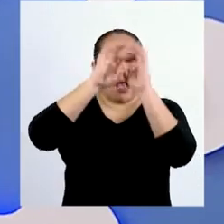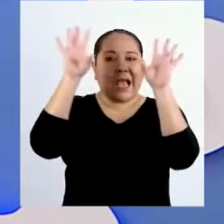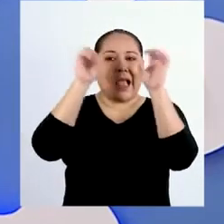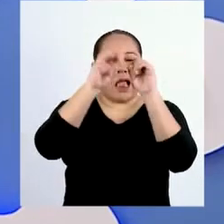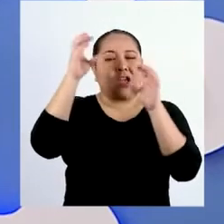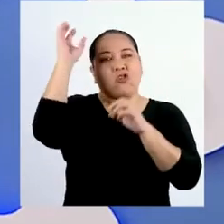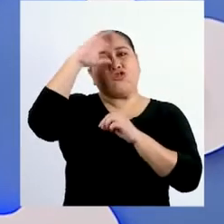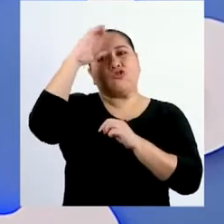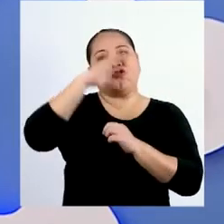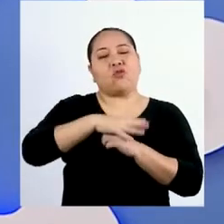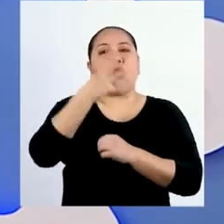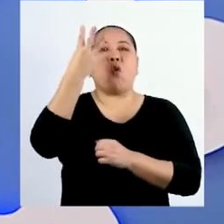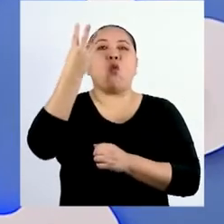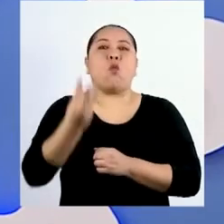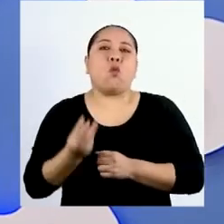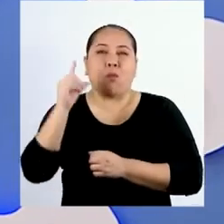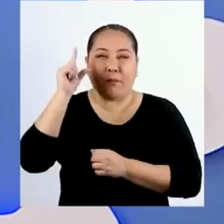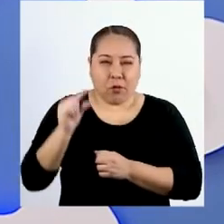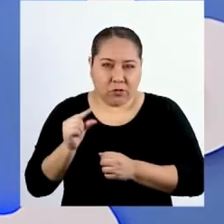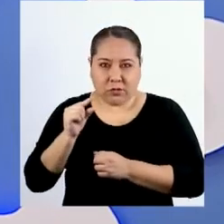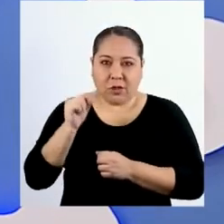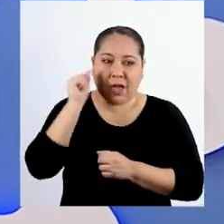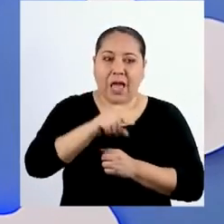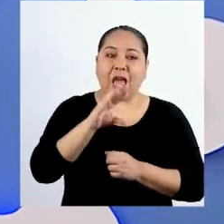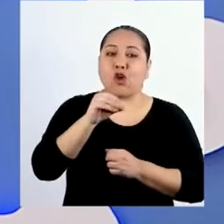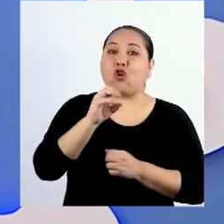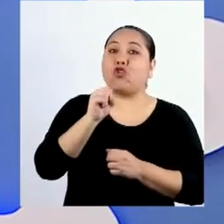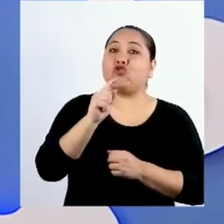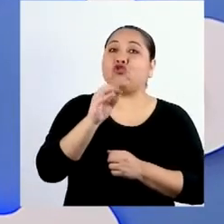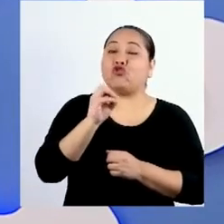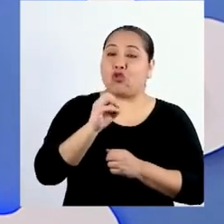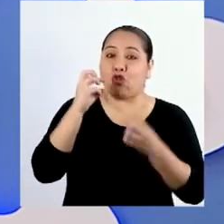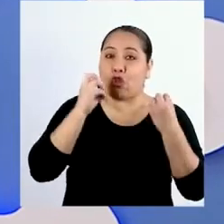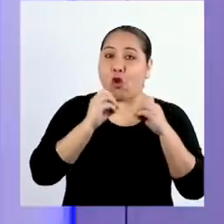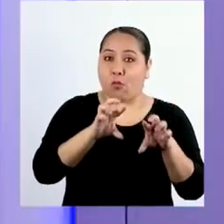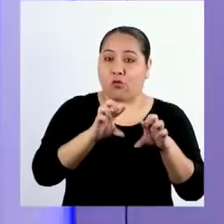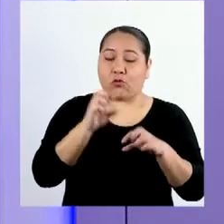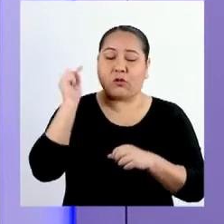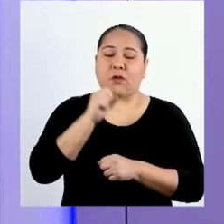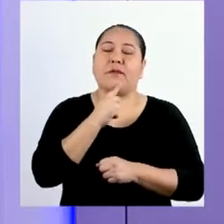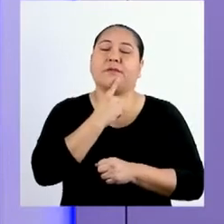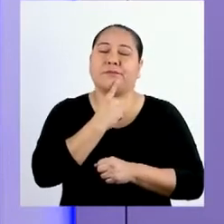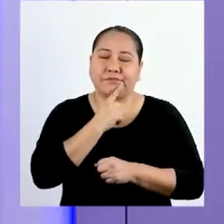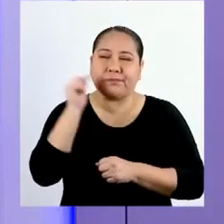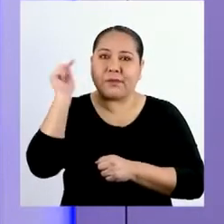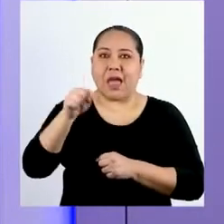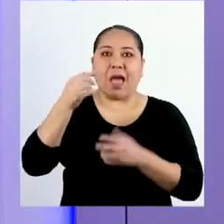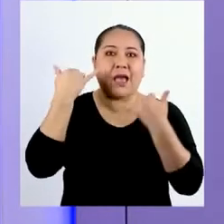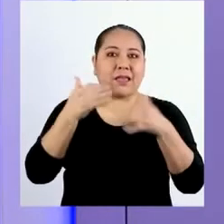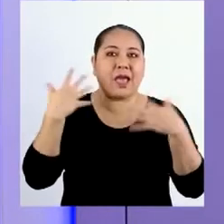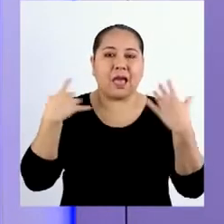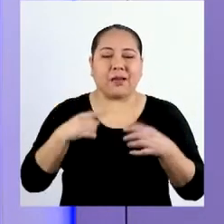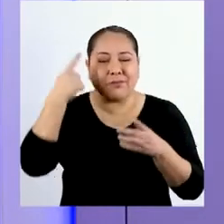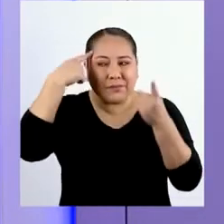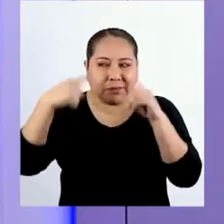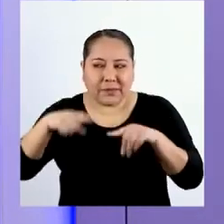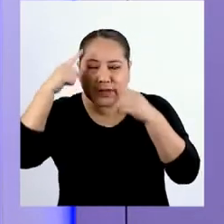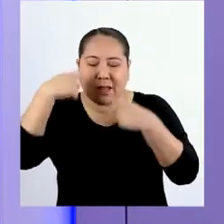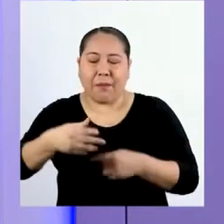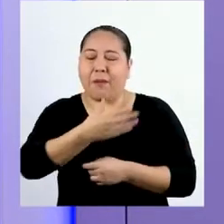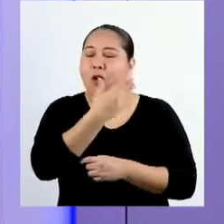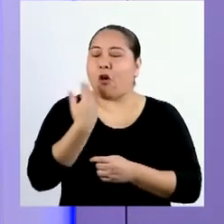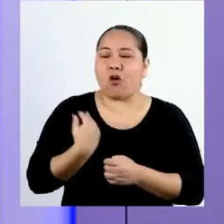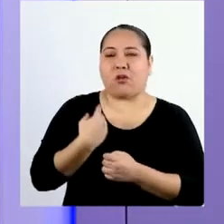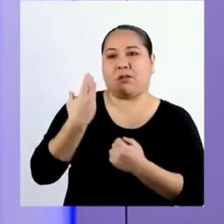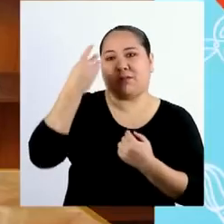claro el concepto de escasez y costo de oportunidad. Ahora, con esto, puedo tomar mejores